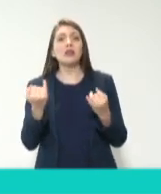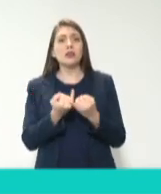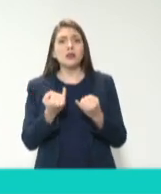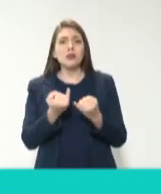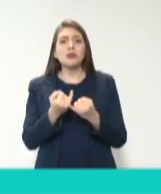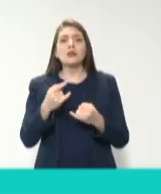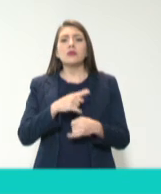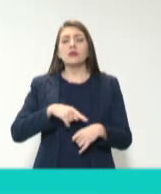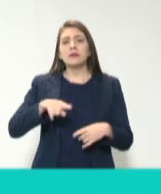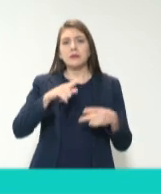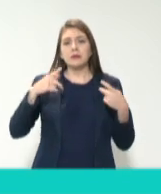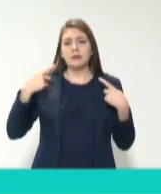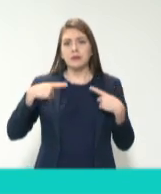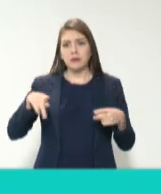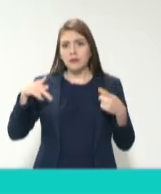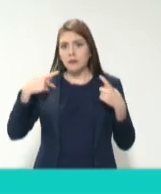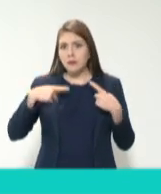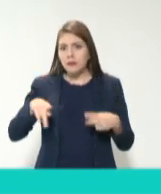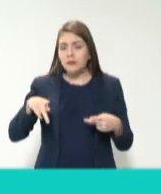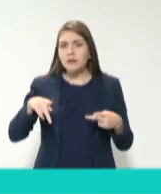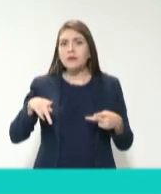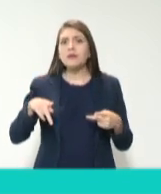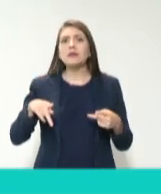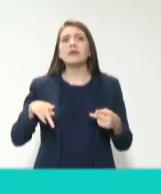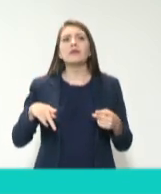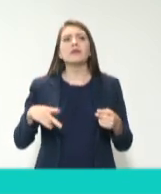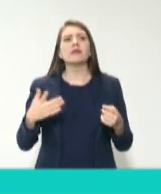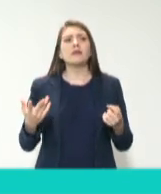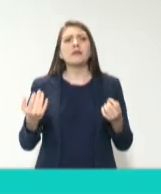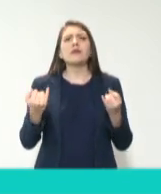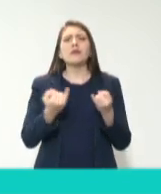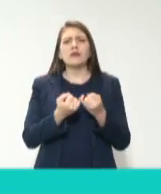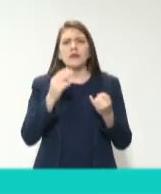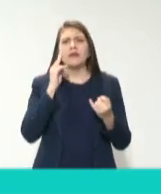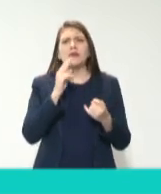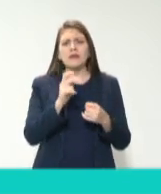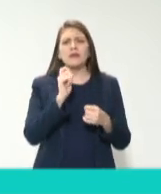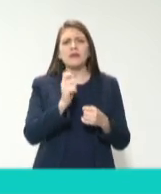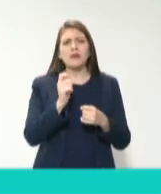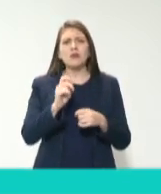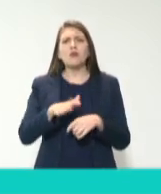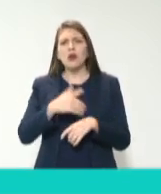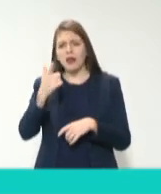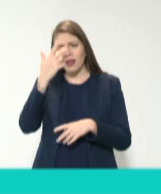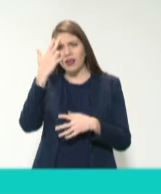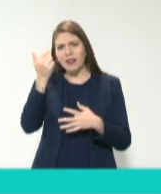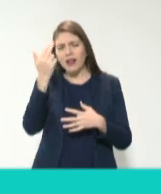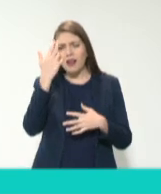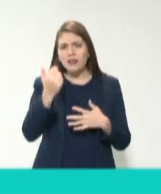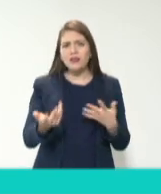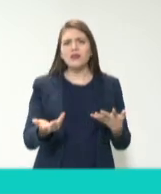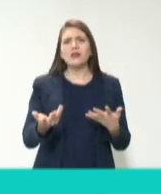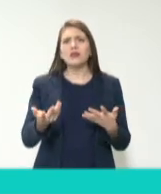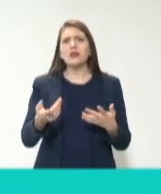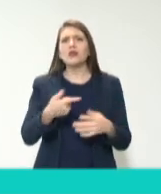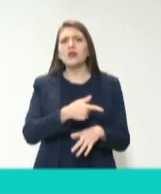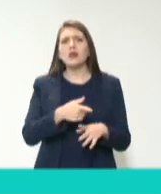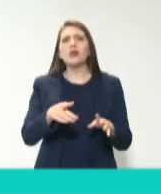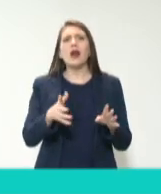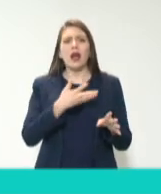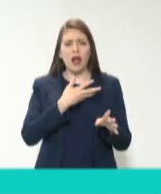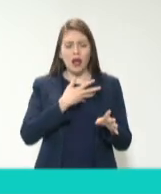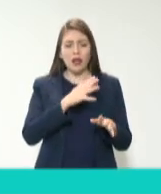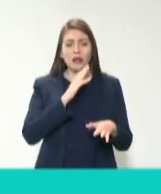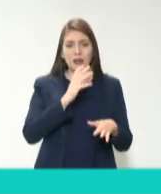propia ciudadanía y podemos también ver las causas y ver cuándo realmente es corrupción, cuándo se convierte en una extorsión.